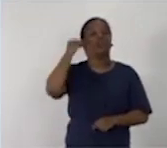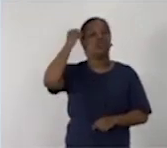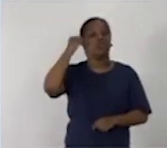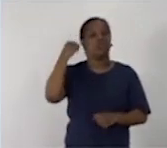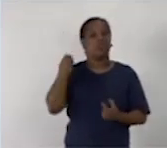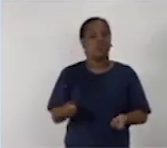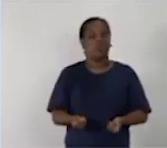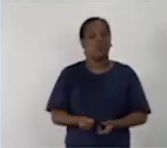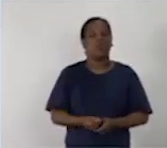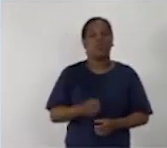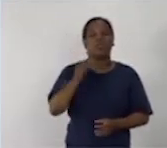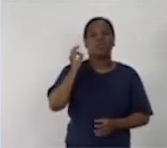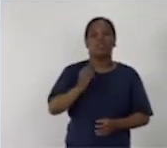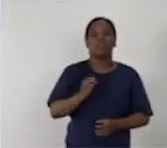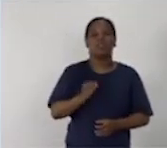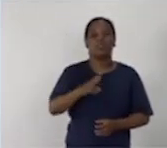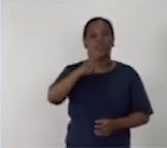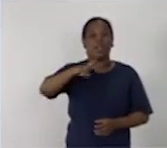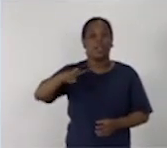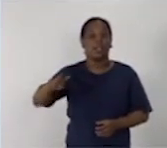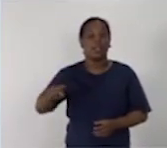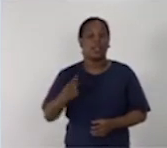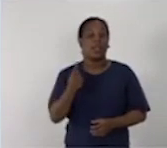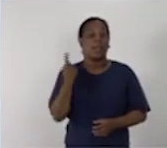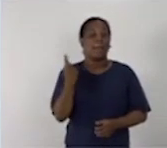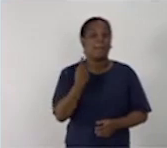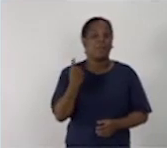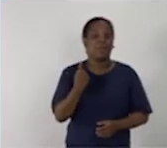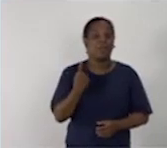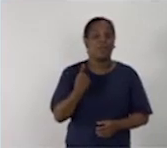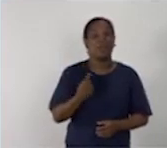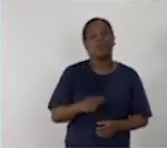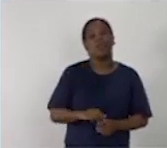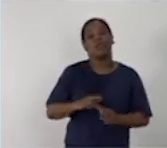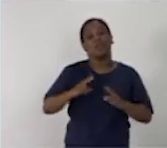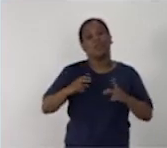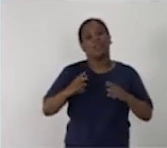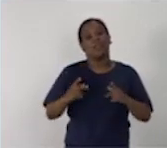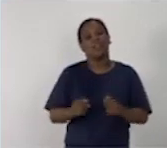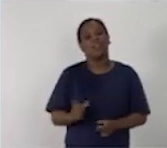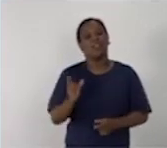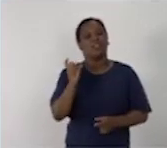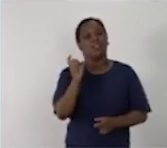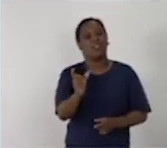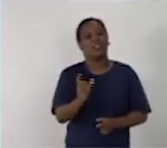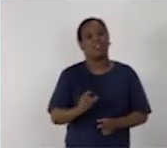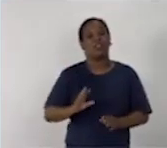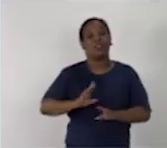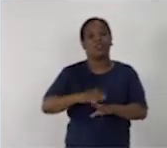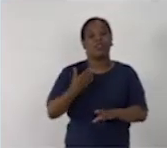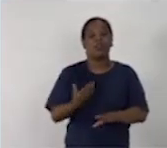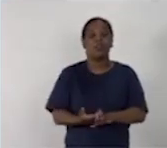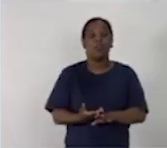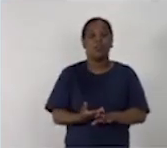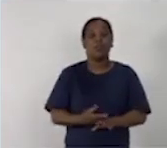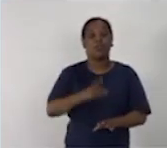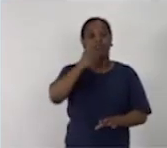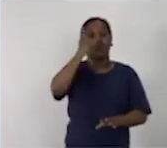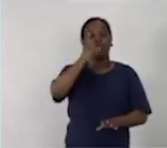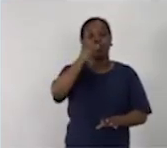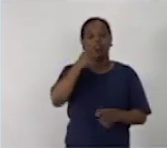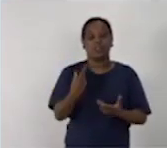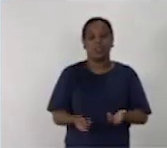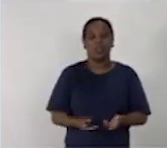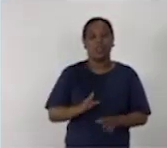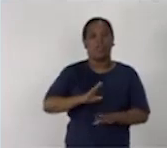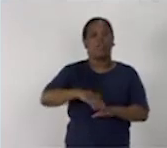Y no se preocupen, porque para hacerlo, siempre les leerán primero varias veces el texto y luego